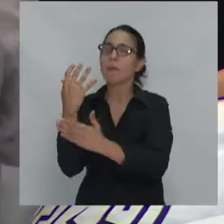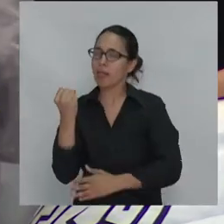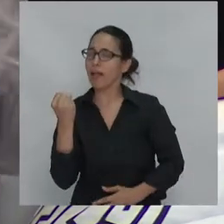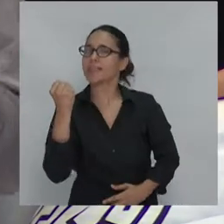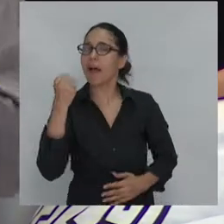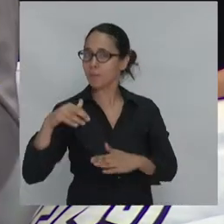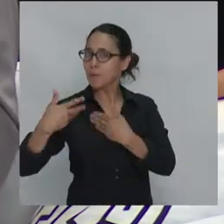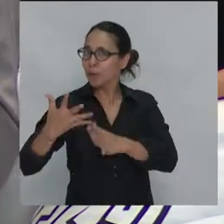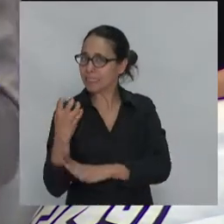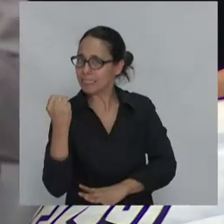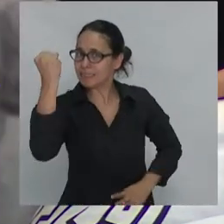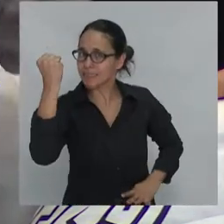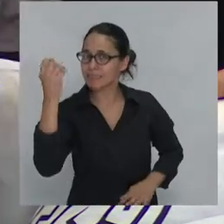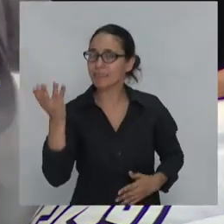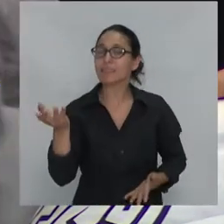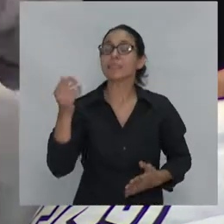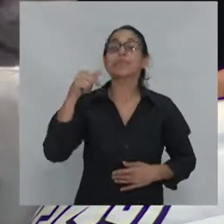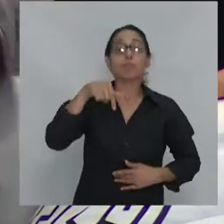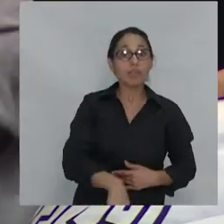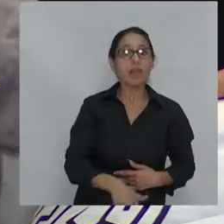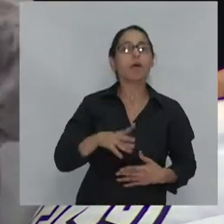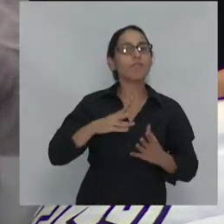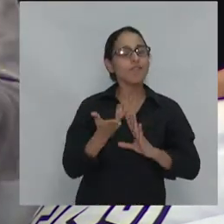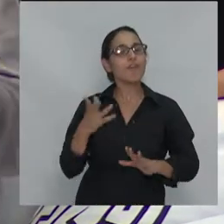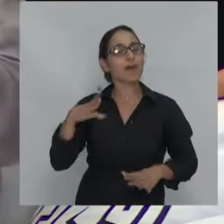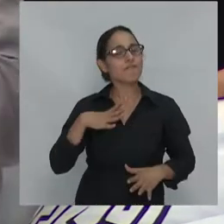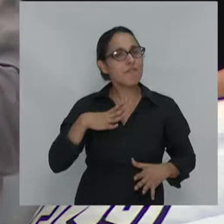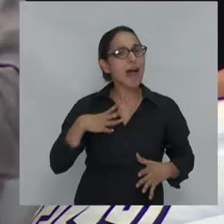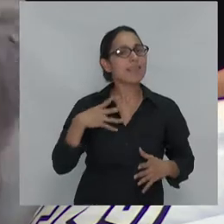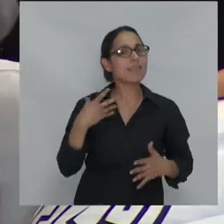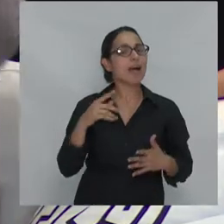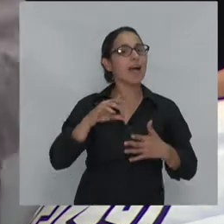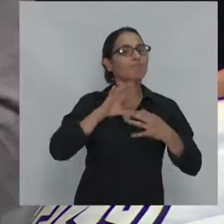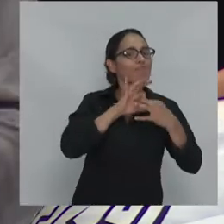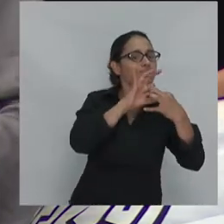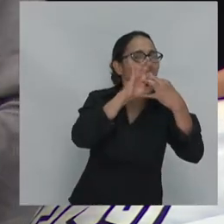y de aprendizaje de nuevas alianzas de modos de comunicación